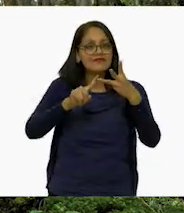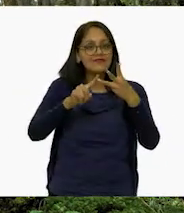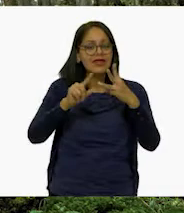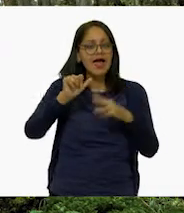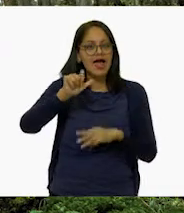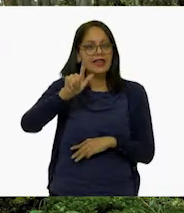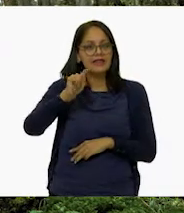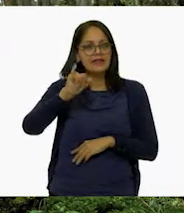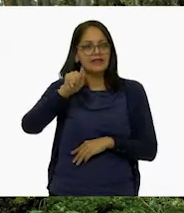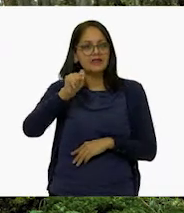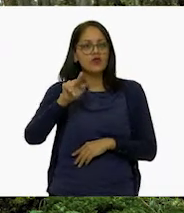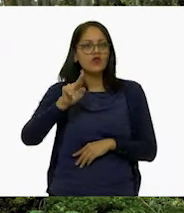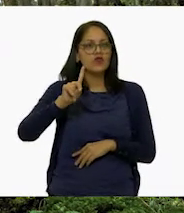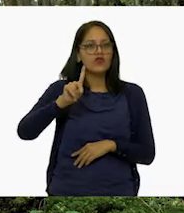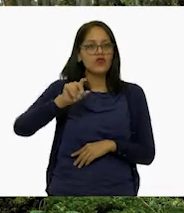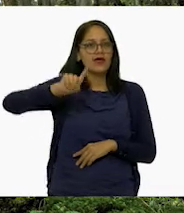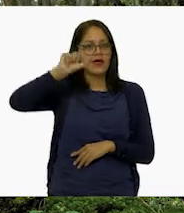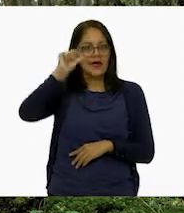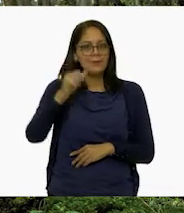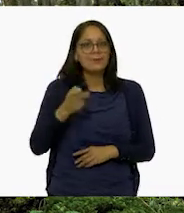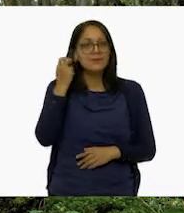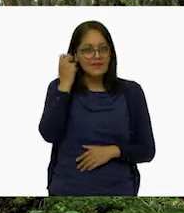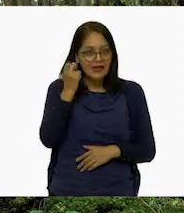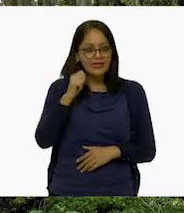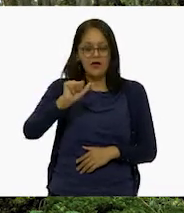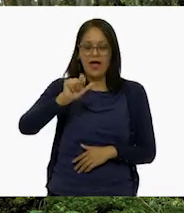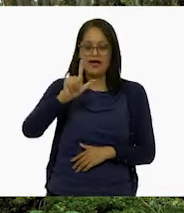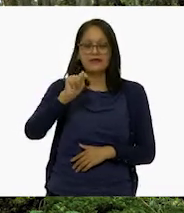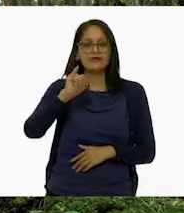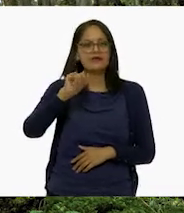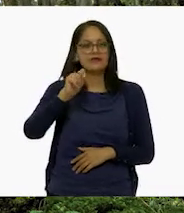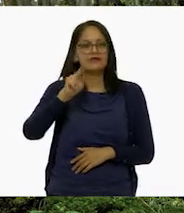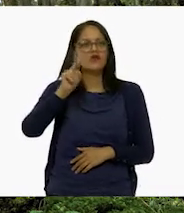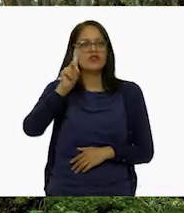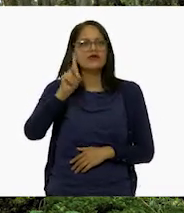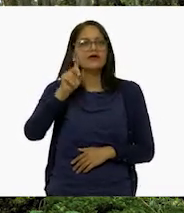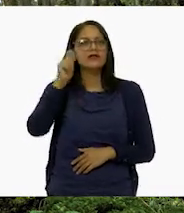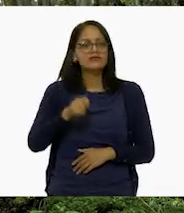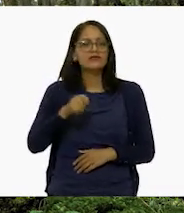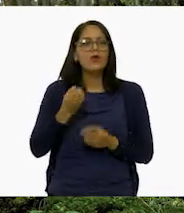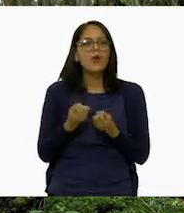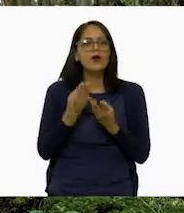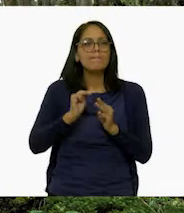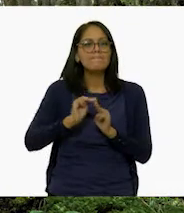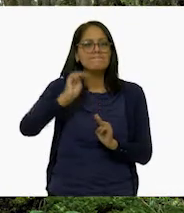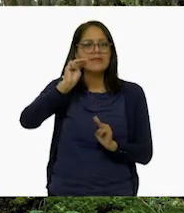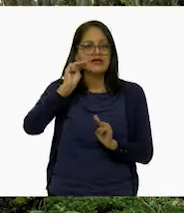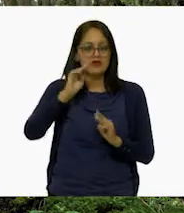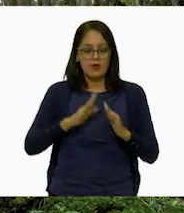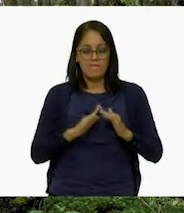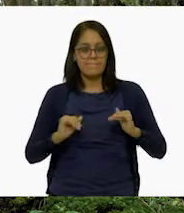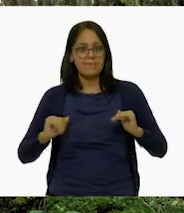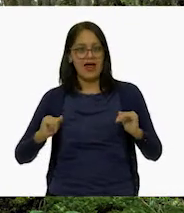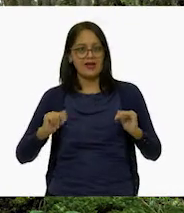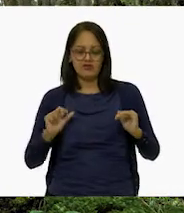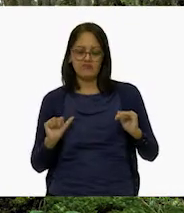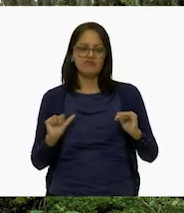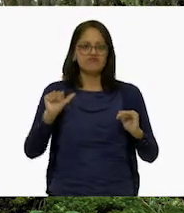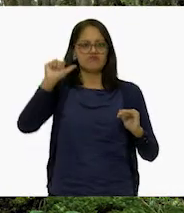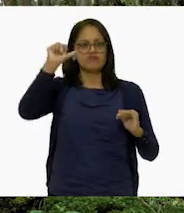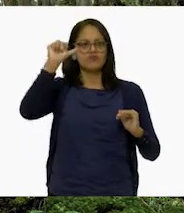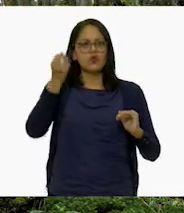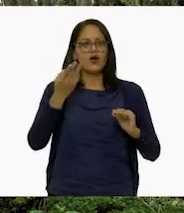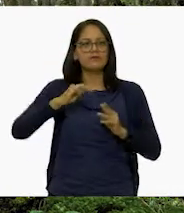altitud. Así es. La altitud refiere a cuántos metros sobre el nivel del mar está el